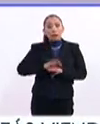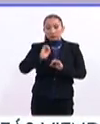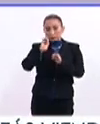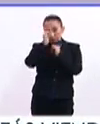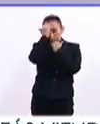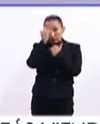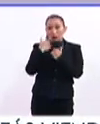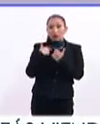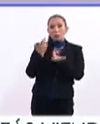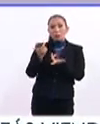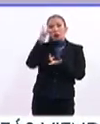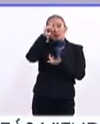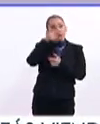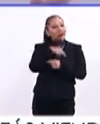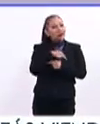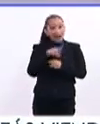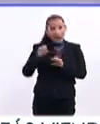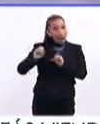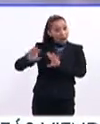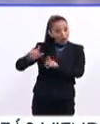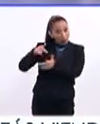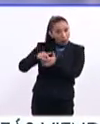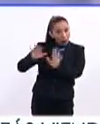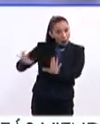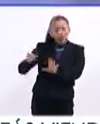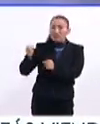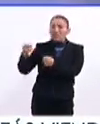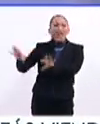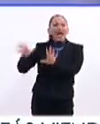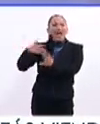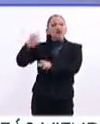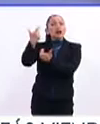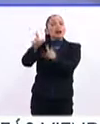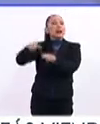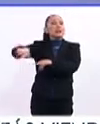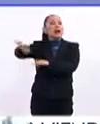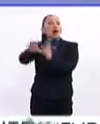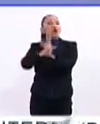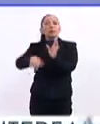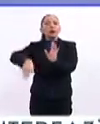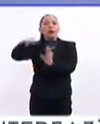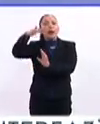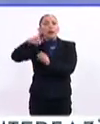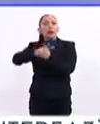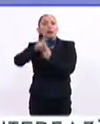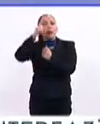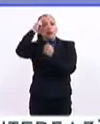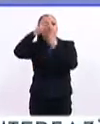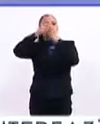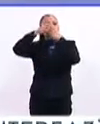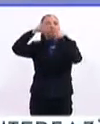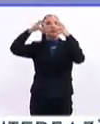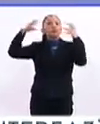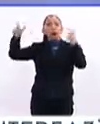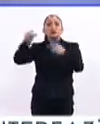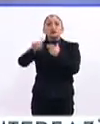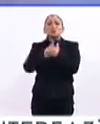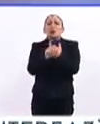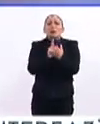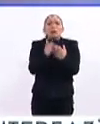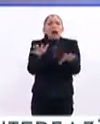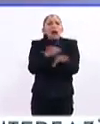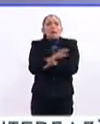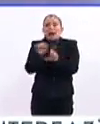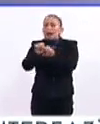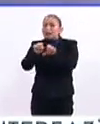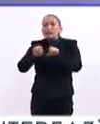arrepiente es de haber seguido ese consejo, de darle su espacio, déjalos por ahí, que hagan sus cosas. Porque crees el problema en sus mentes. Exacto, y a lo mejor era un problema de